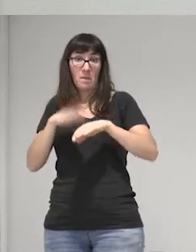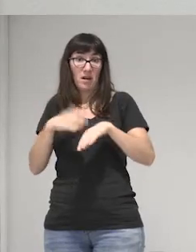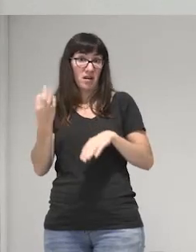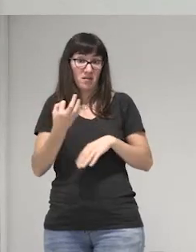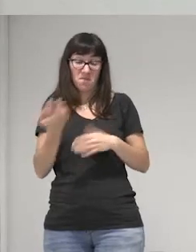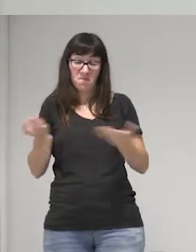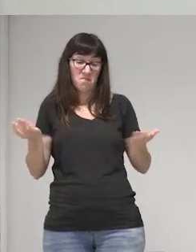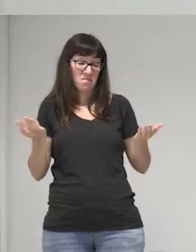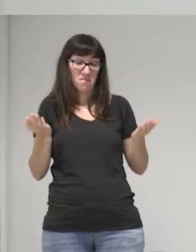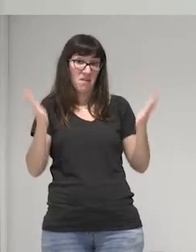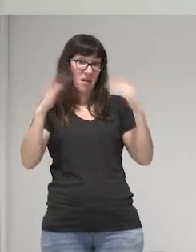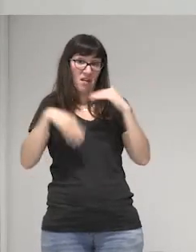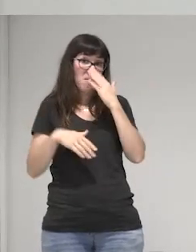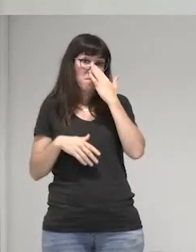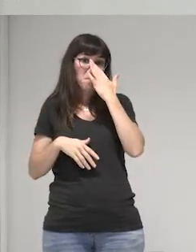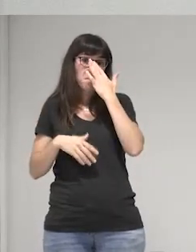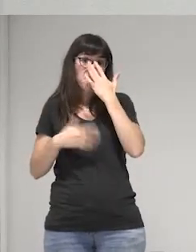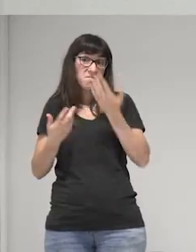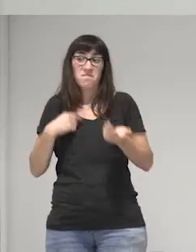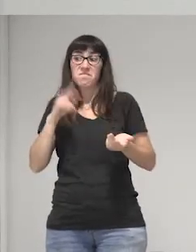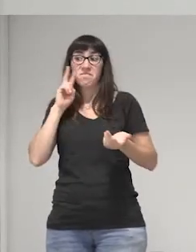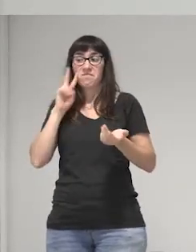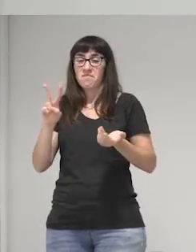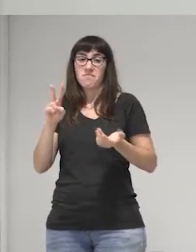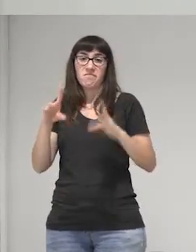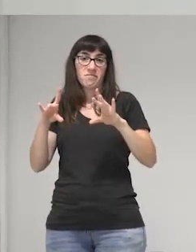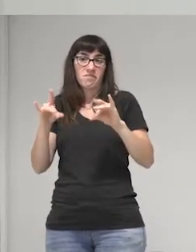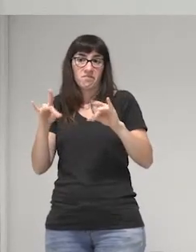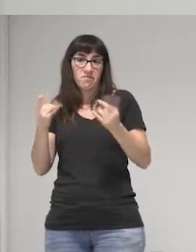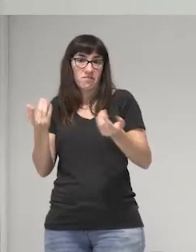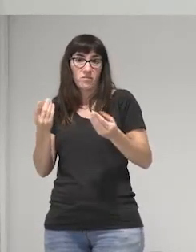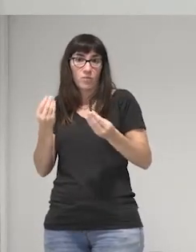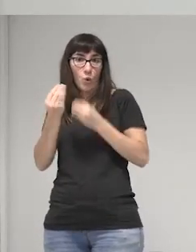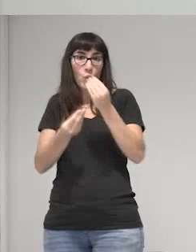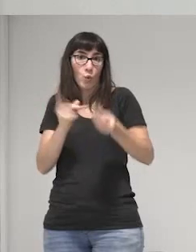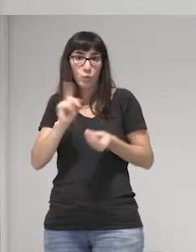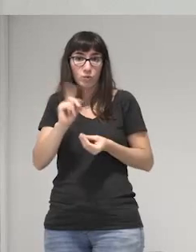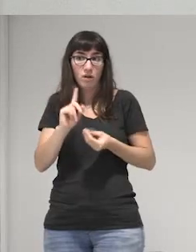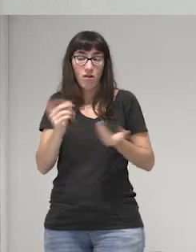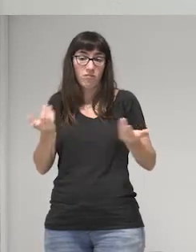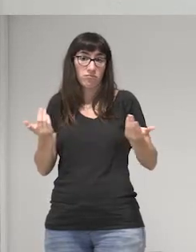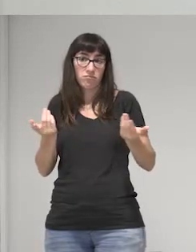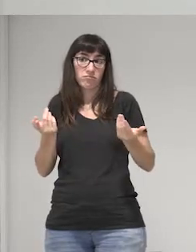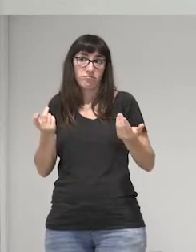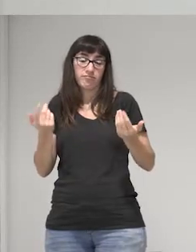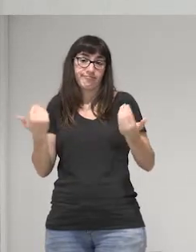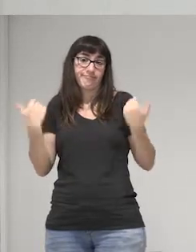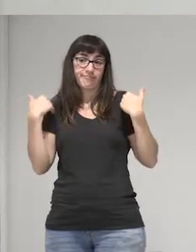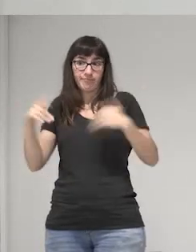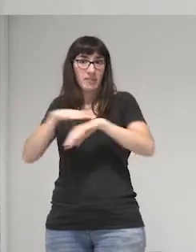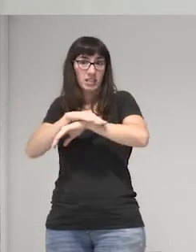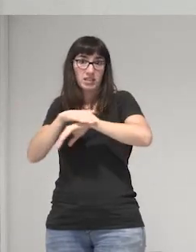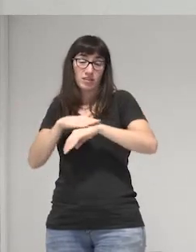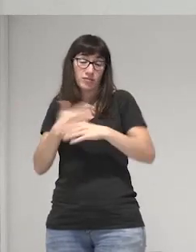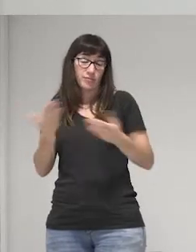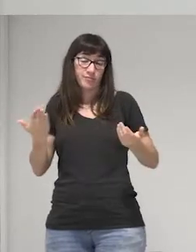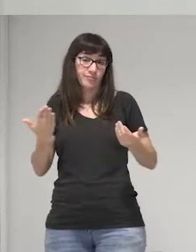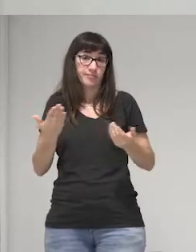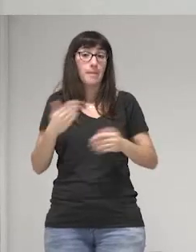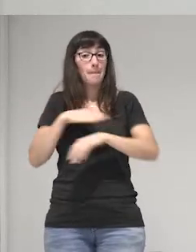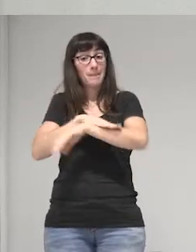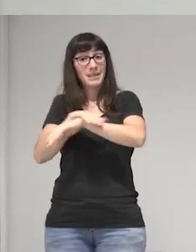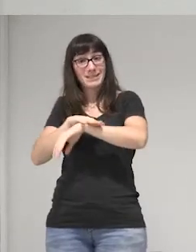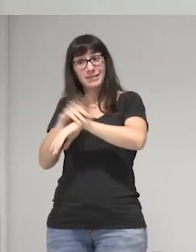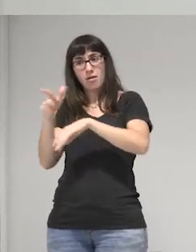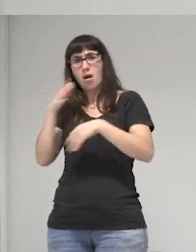más ya venimos de que nos utilicen y como que para que nos utilice el ministerio también en esas cuestiones el ministerio ya